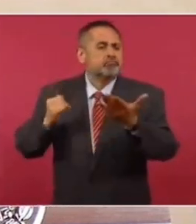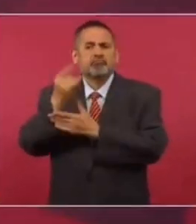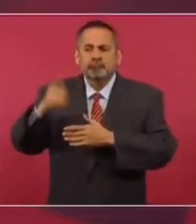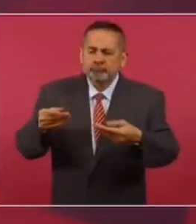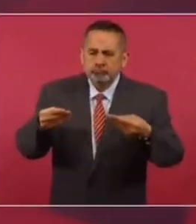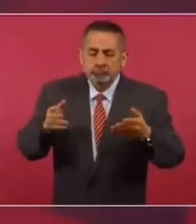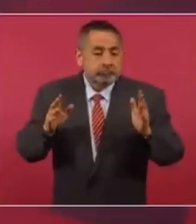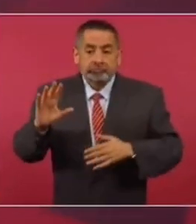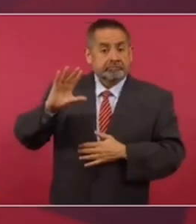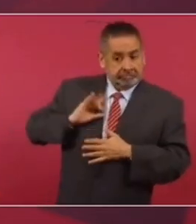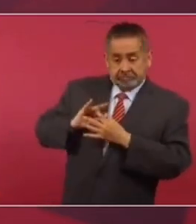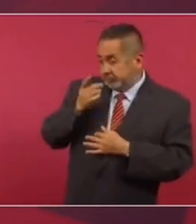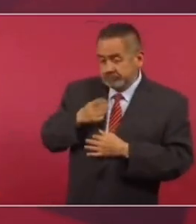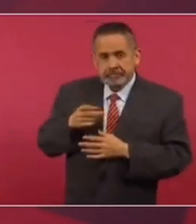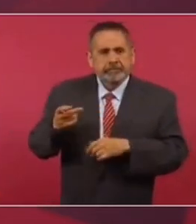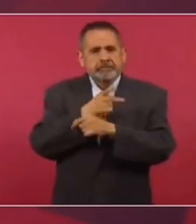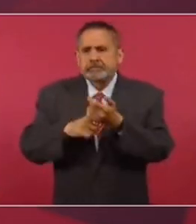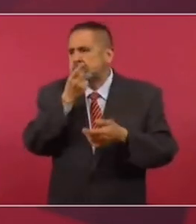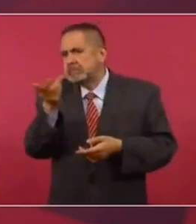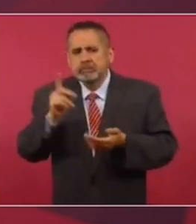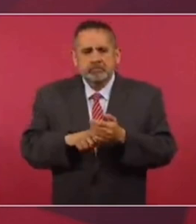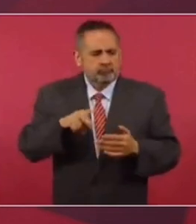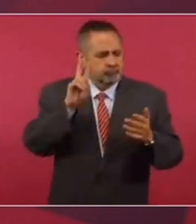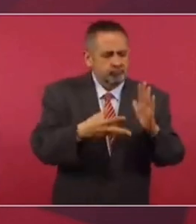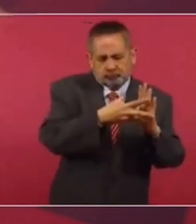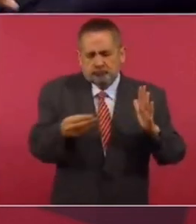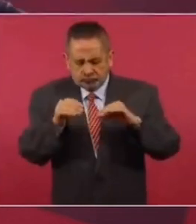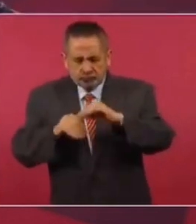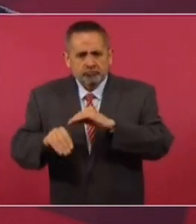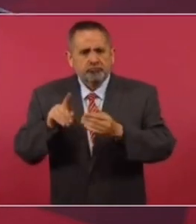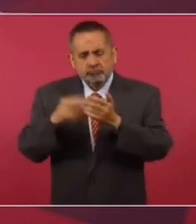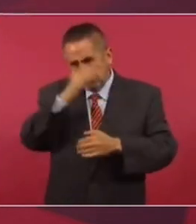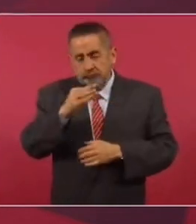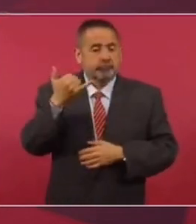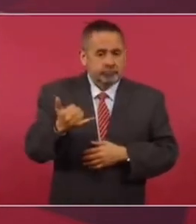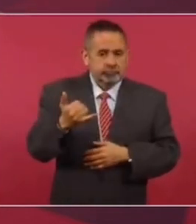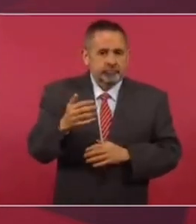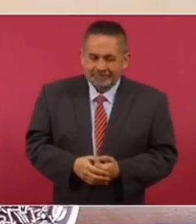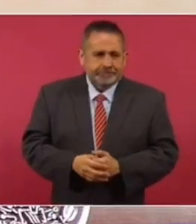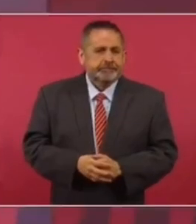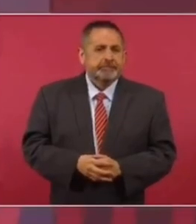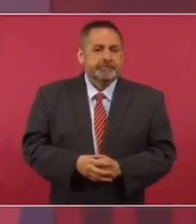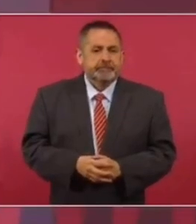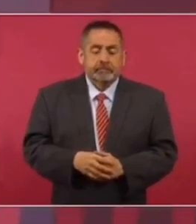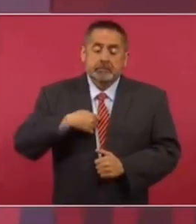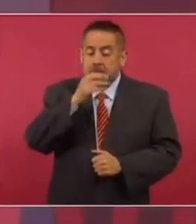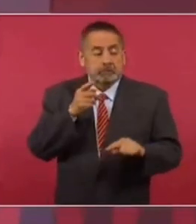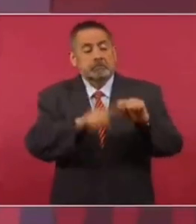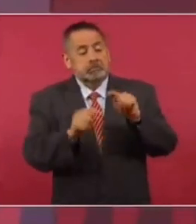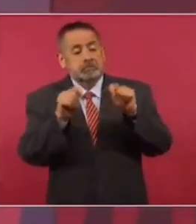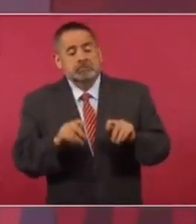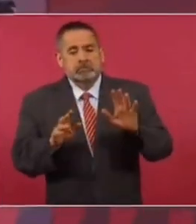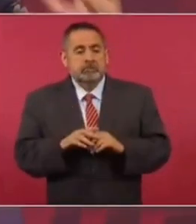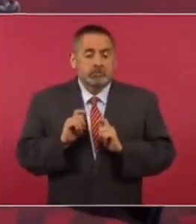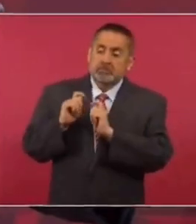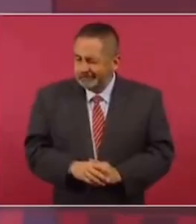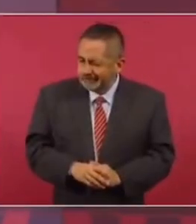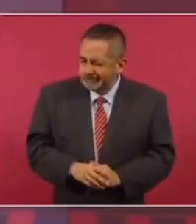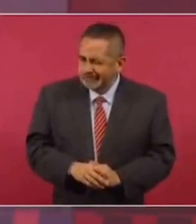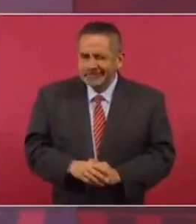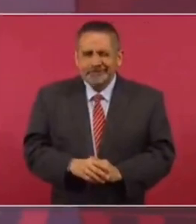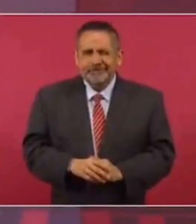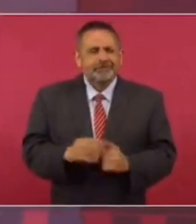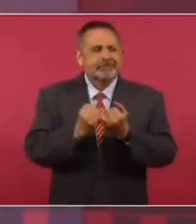UNAM. Según me dicen, lo que están diciendo es hubo plagio y no nos toca a nosotros sancionar, sino a la CEP.